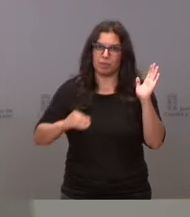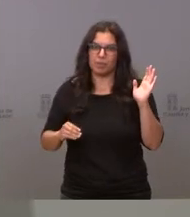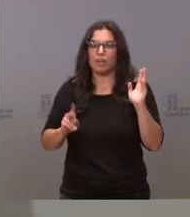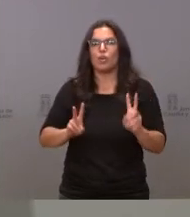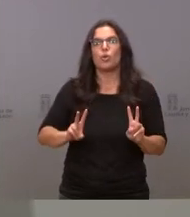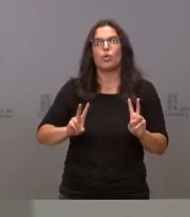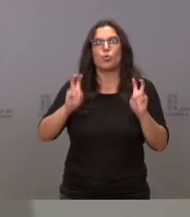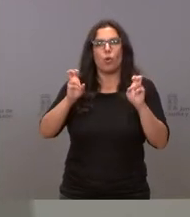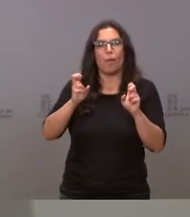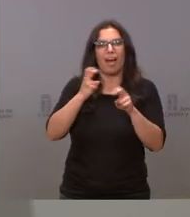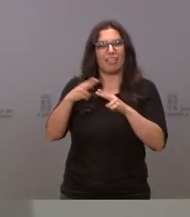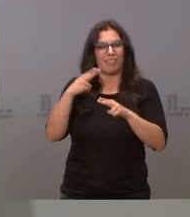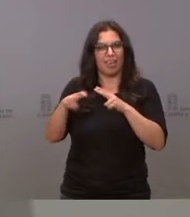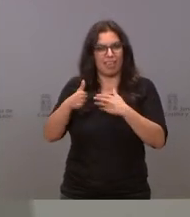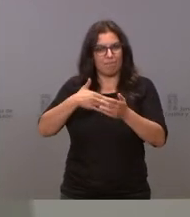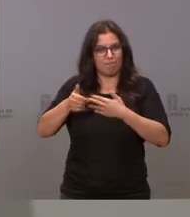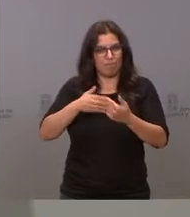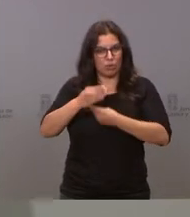actividades artesanas.